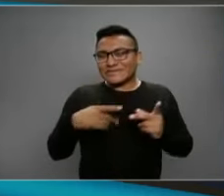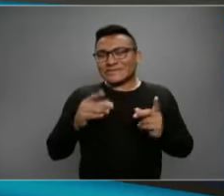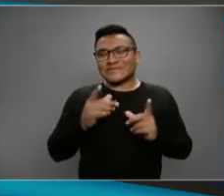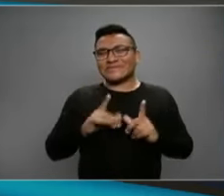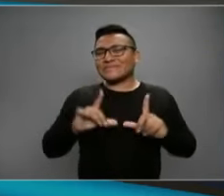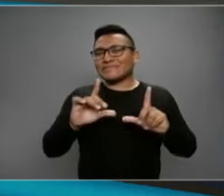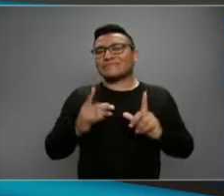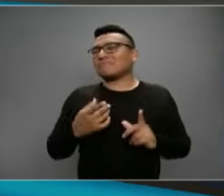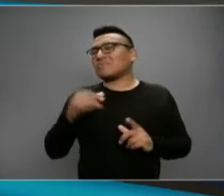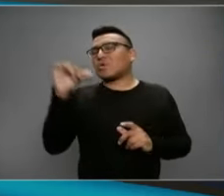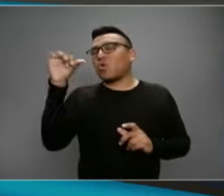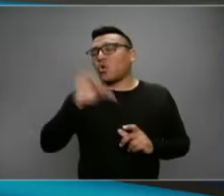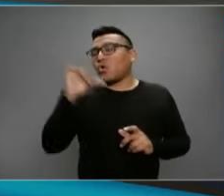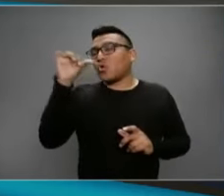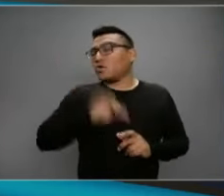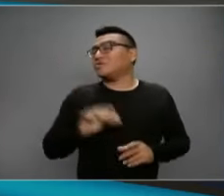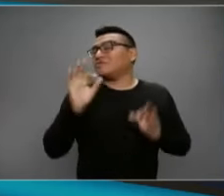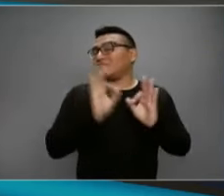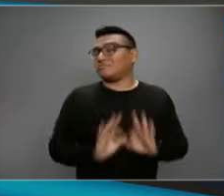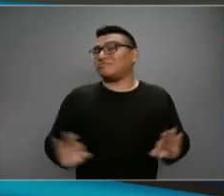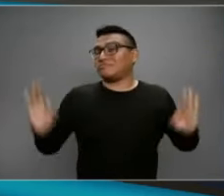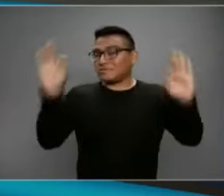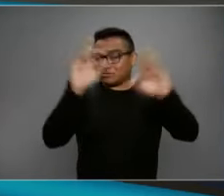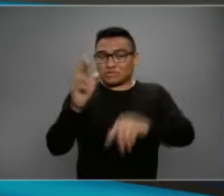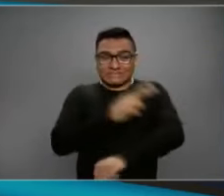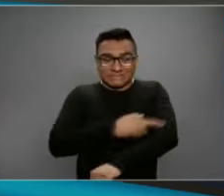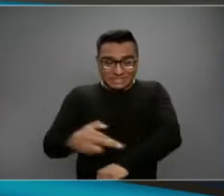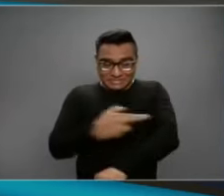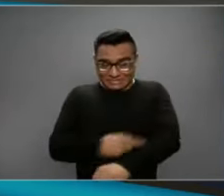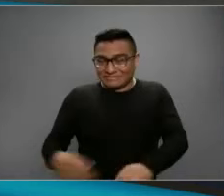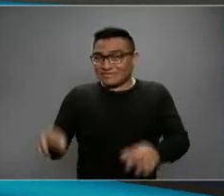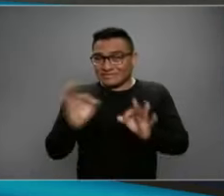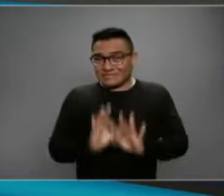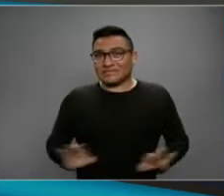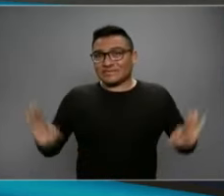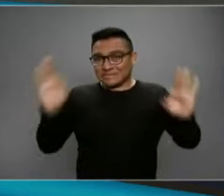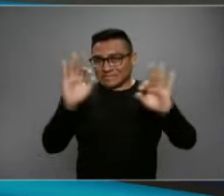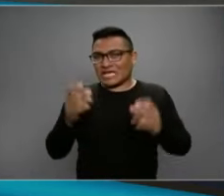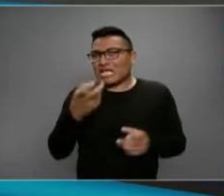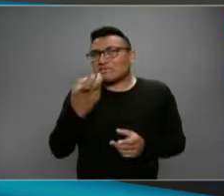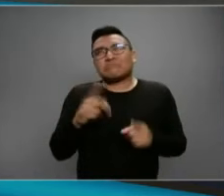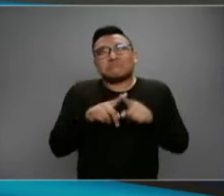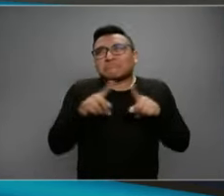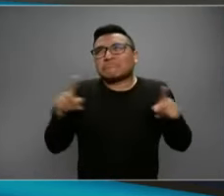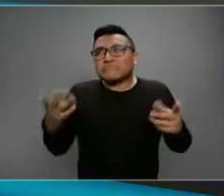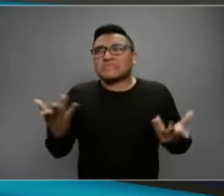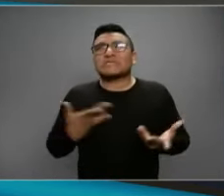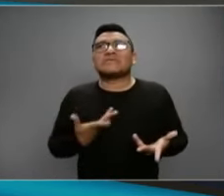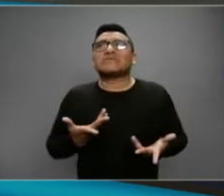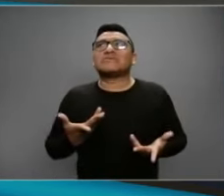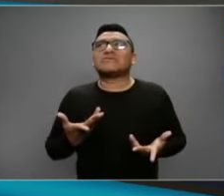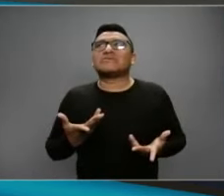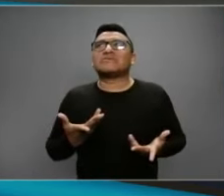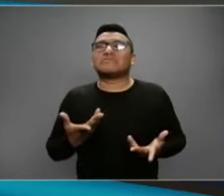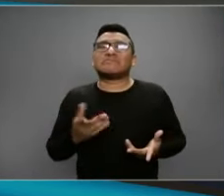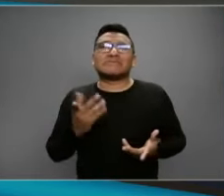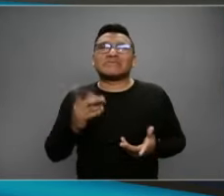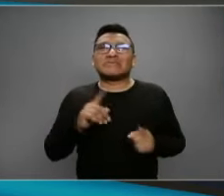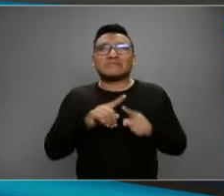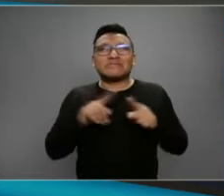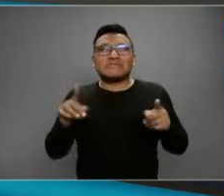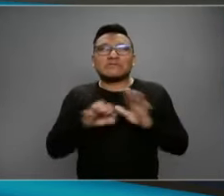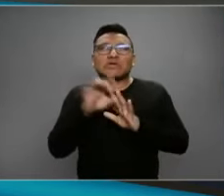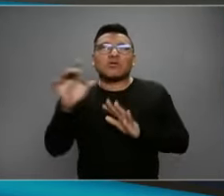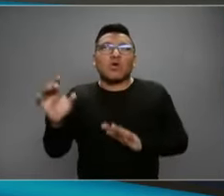importancia diferente. Sí. Por la diferencia, la